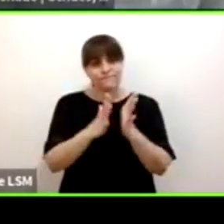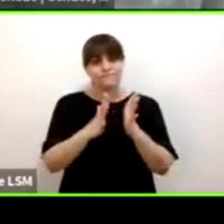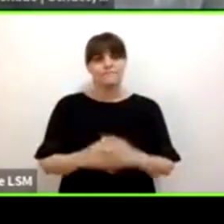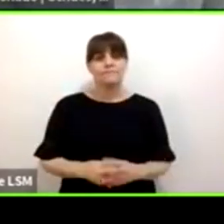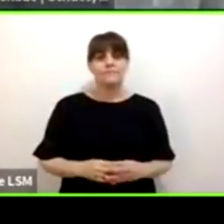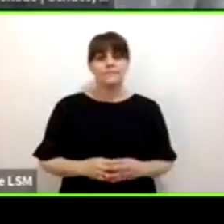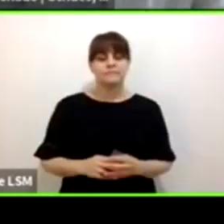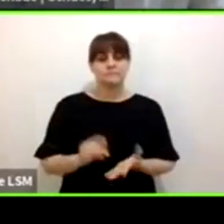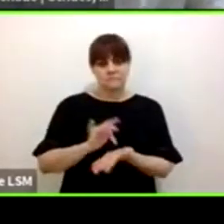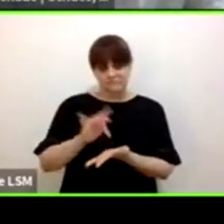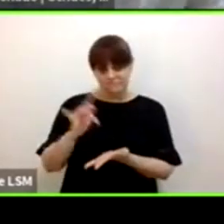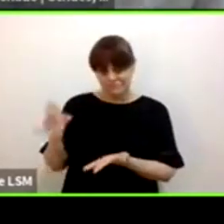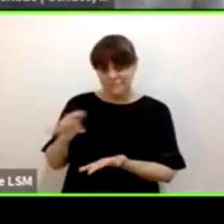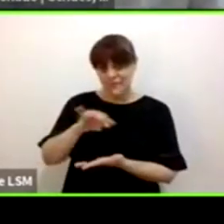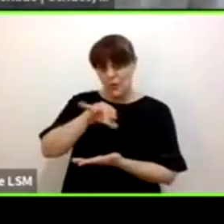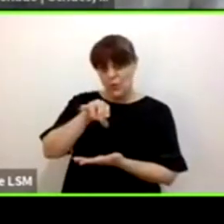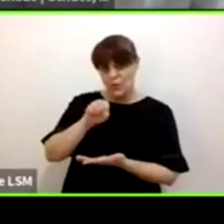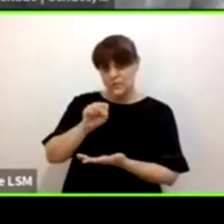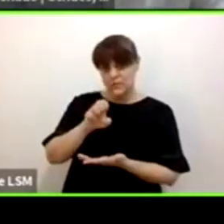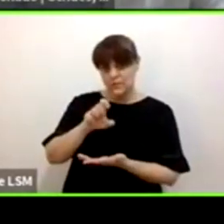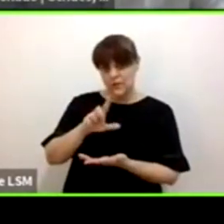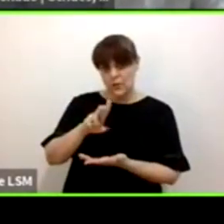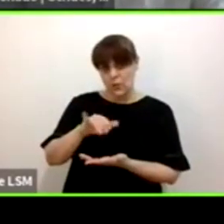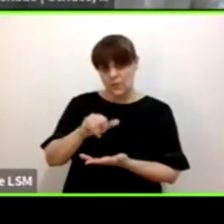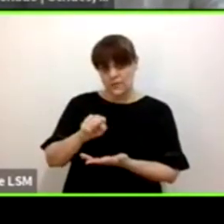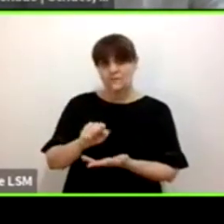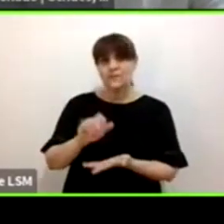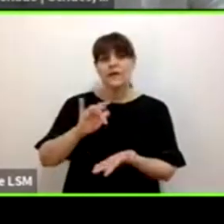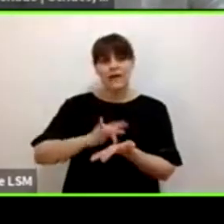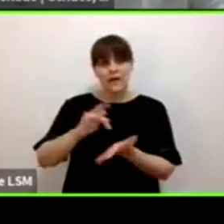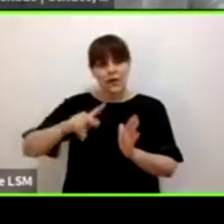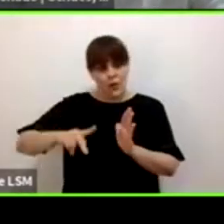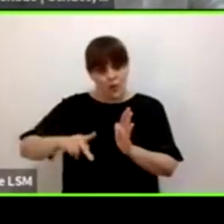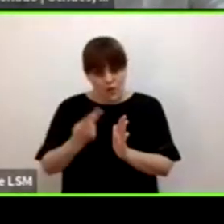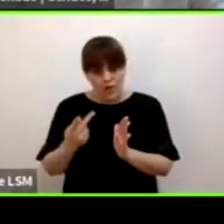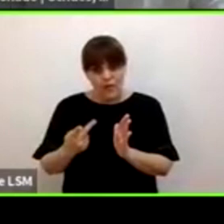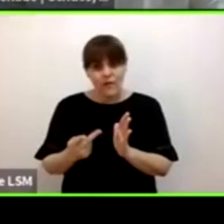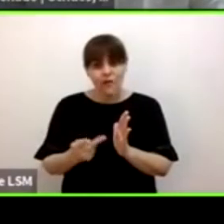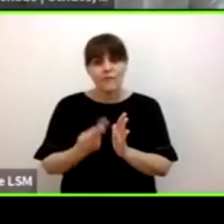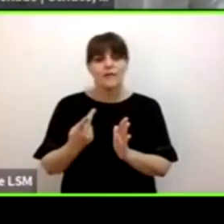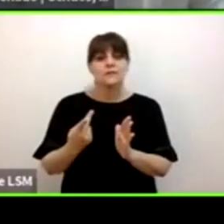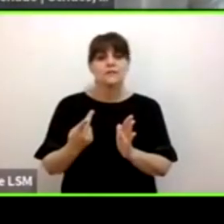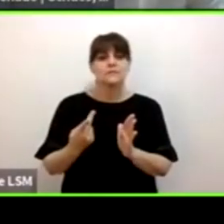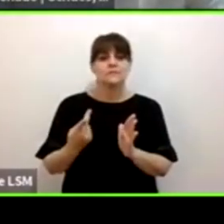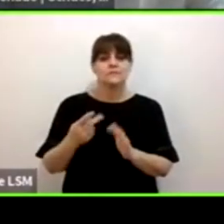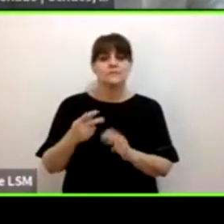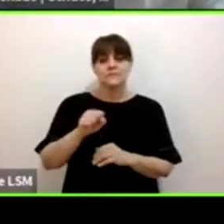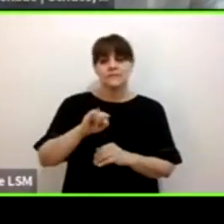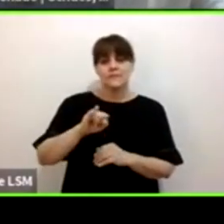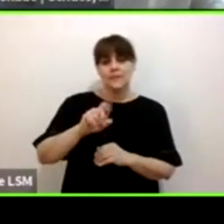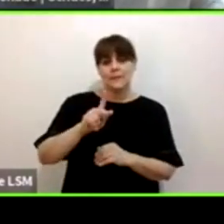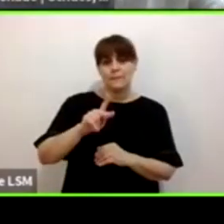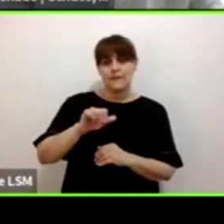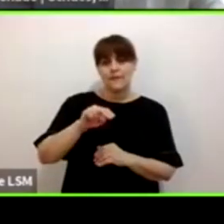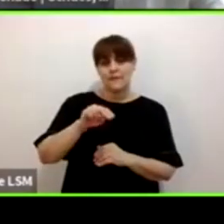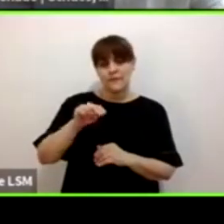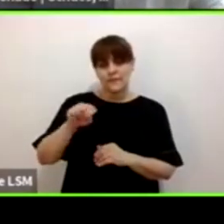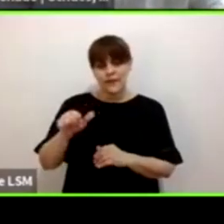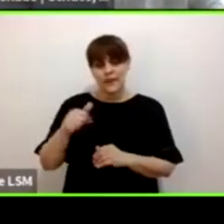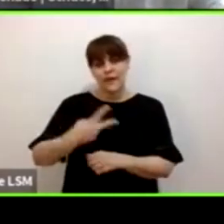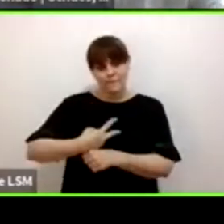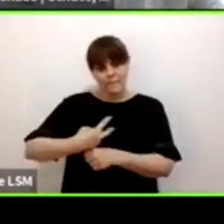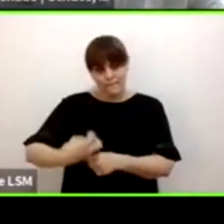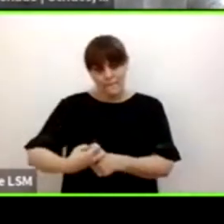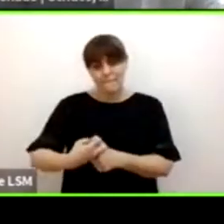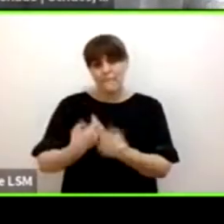Muchas gracias, José Luis. Y reitero un agradecimiento al CIPINA también por su invitación y por su apertura a la inclusión de todas